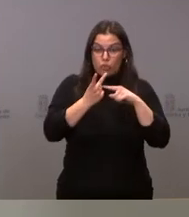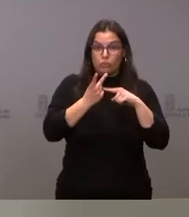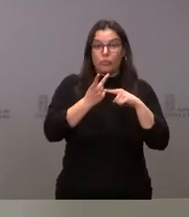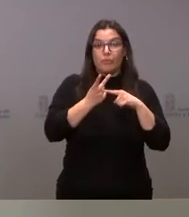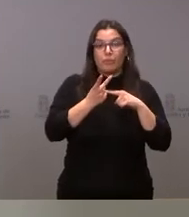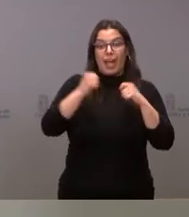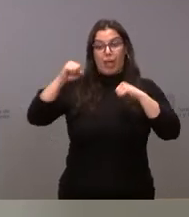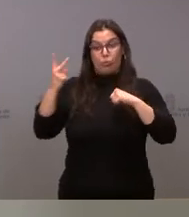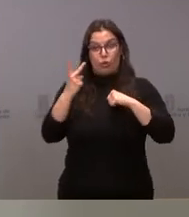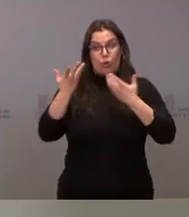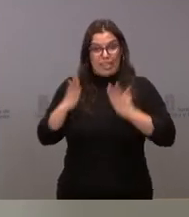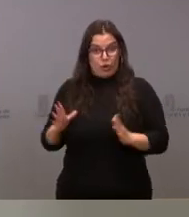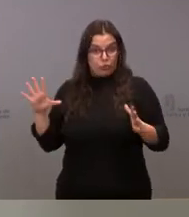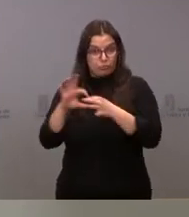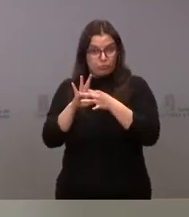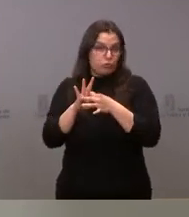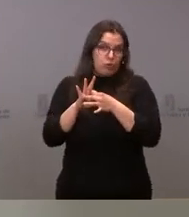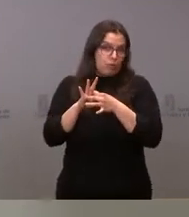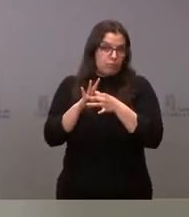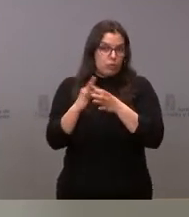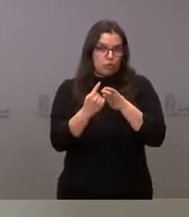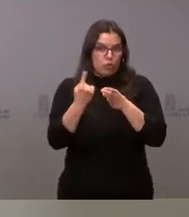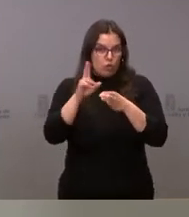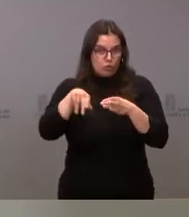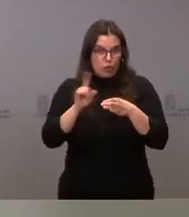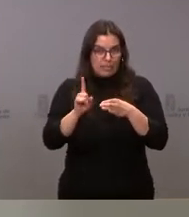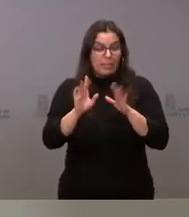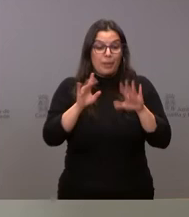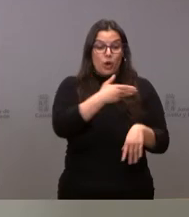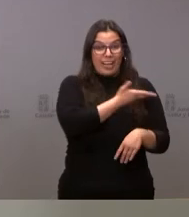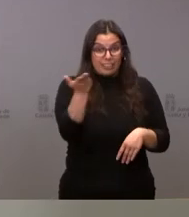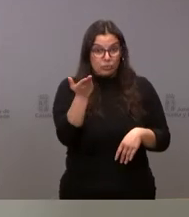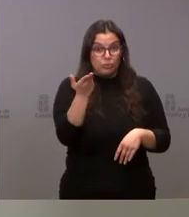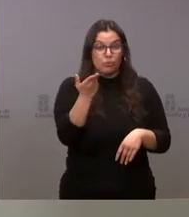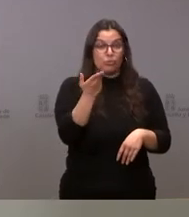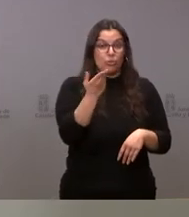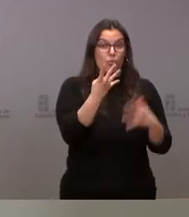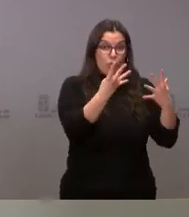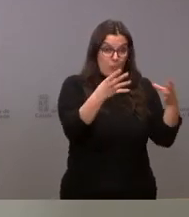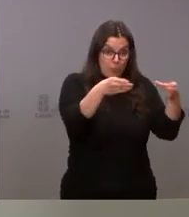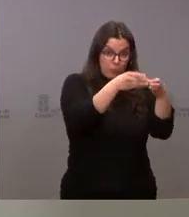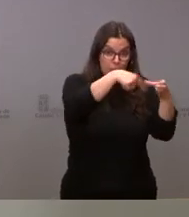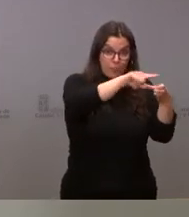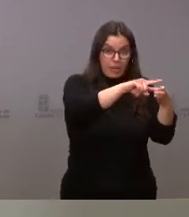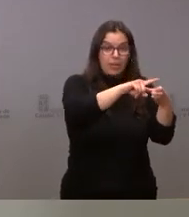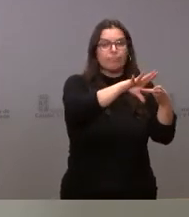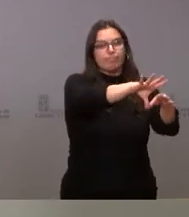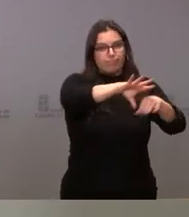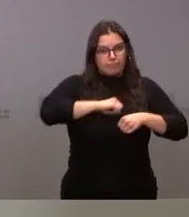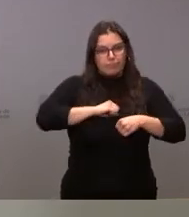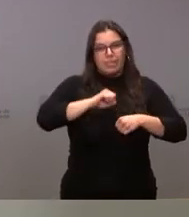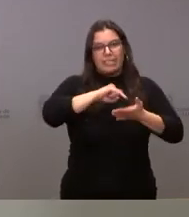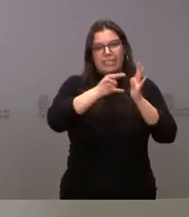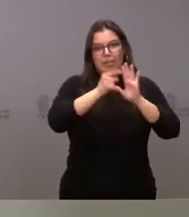de estos adultos y, por tanto, no tienen la característica de menor no acompañado, pero el resto, los otros 9, pasan al sistema de